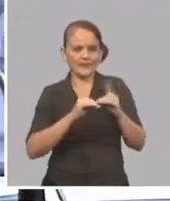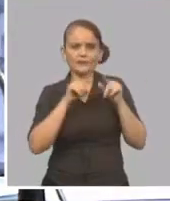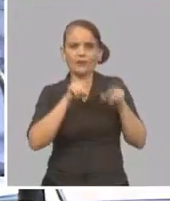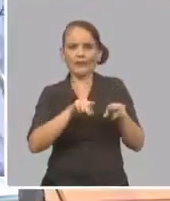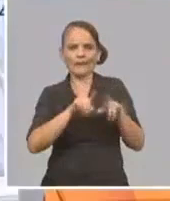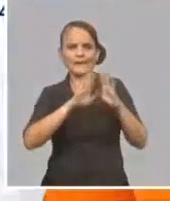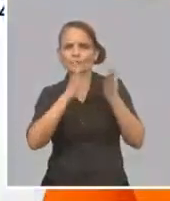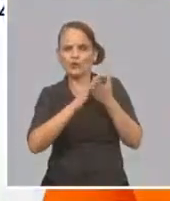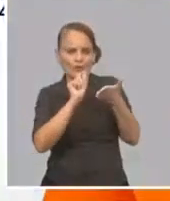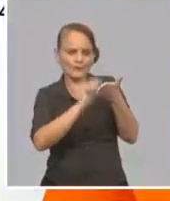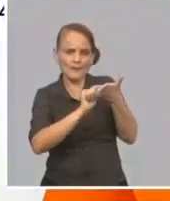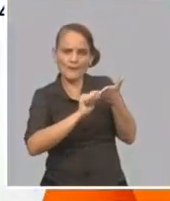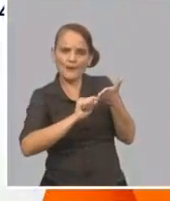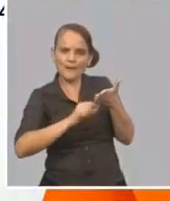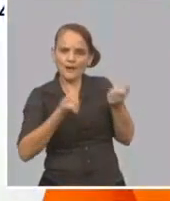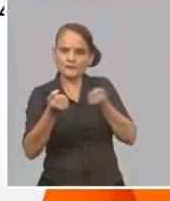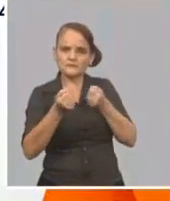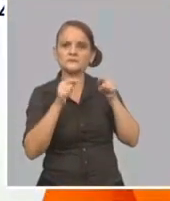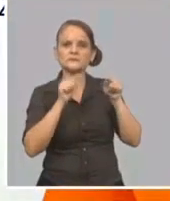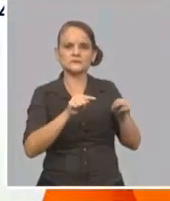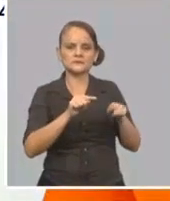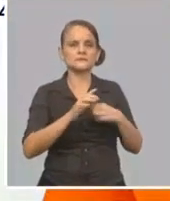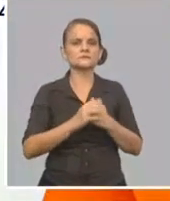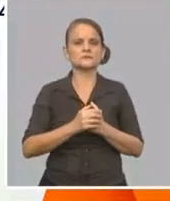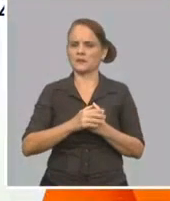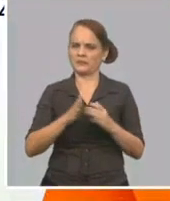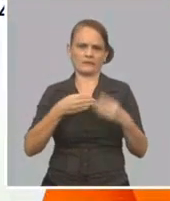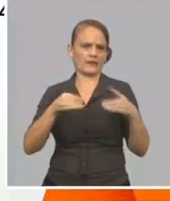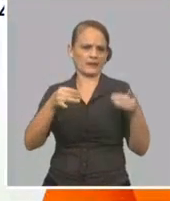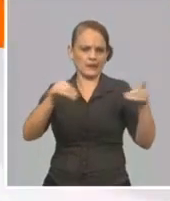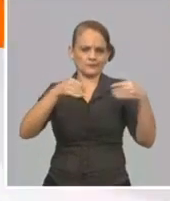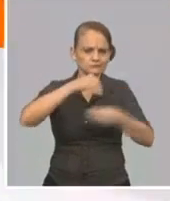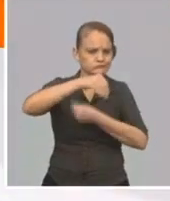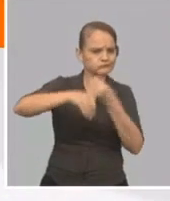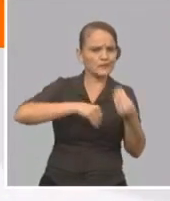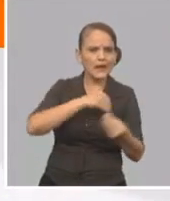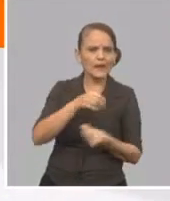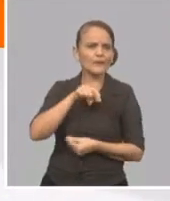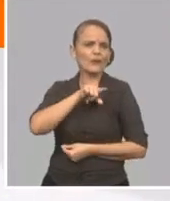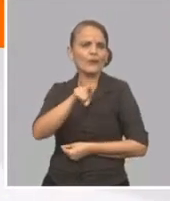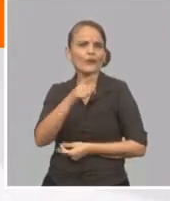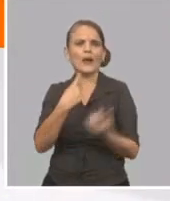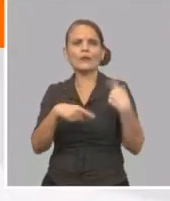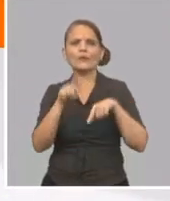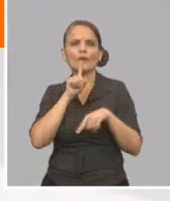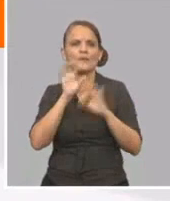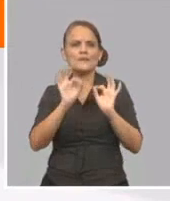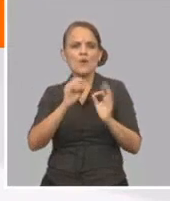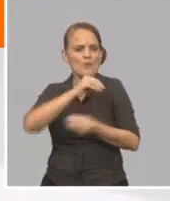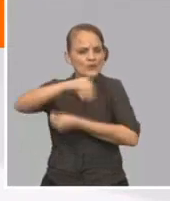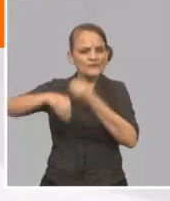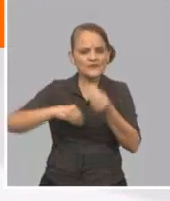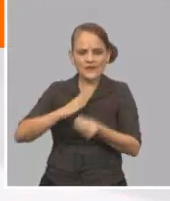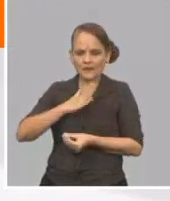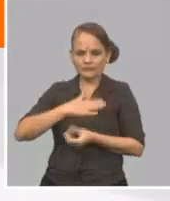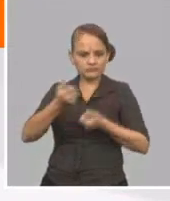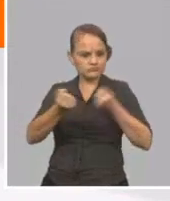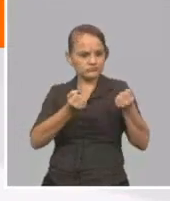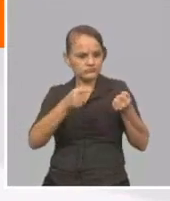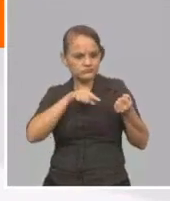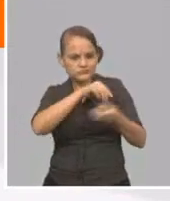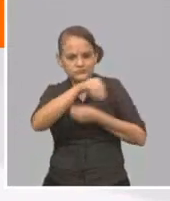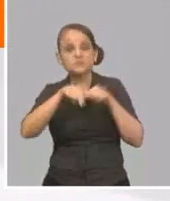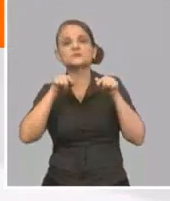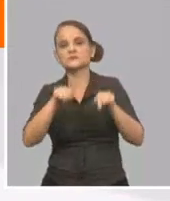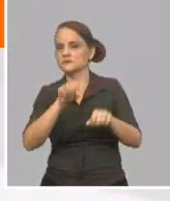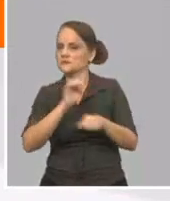de cambio y conversiones, que es un término típico de transporte, que es las personas que modifican los medios de transporte y demás. Todos esos trámites también